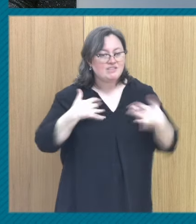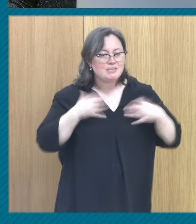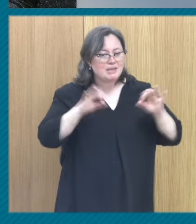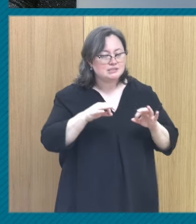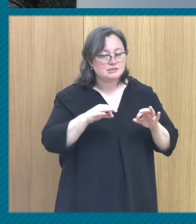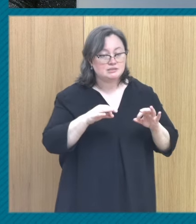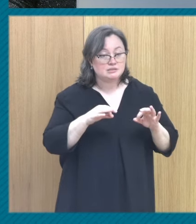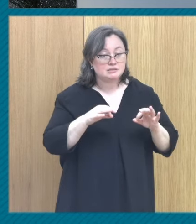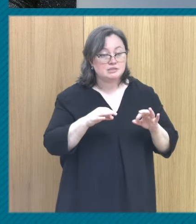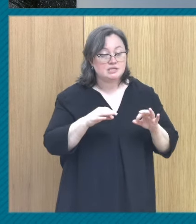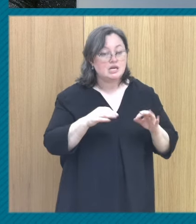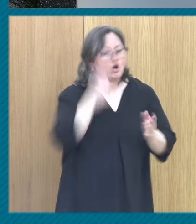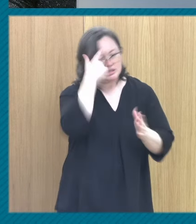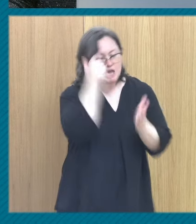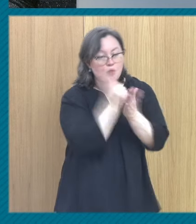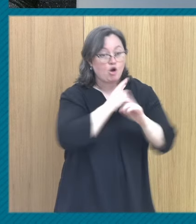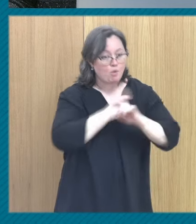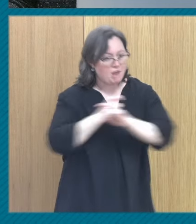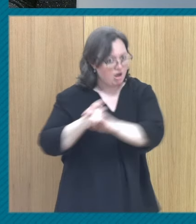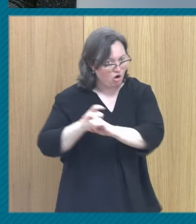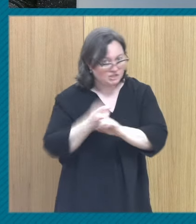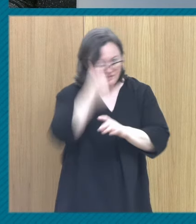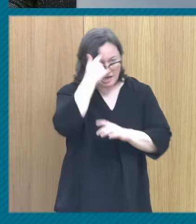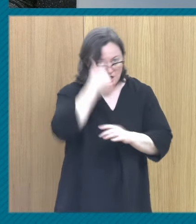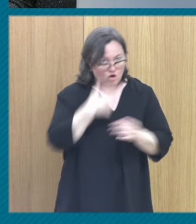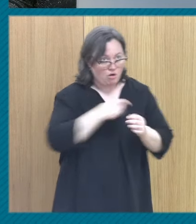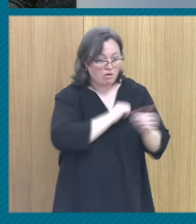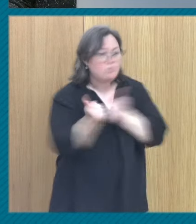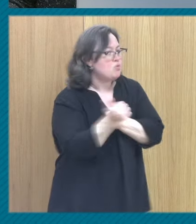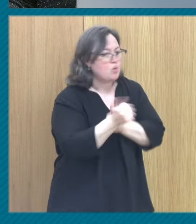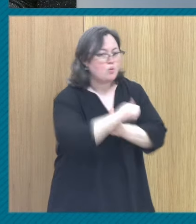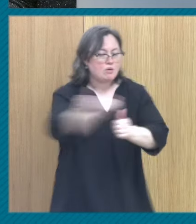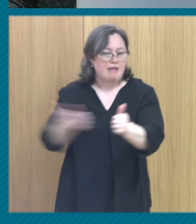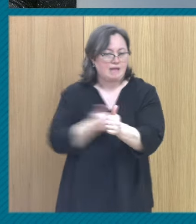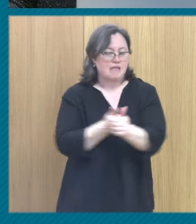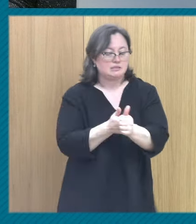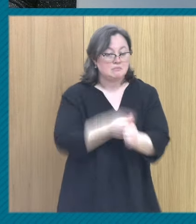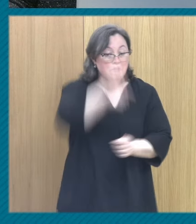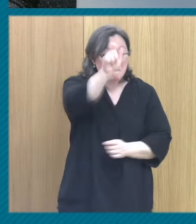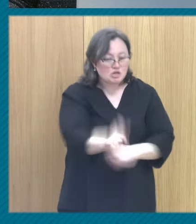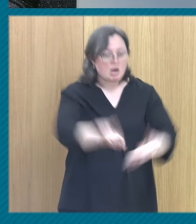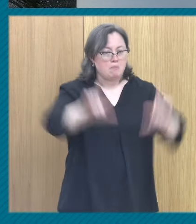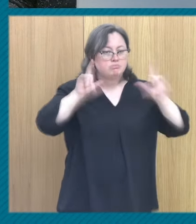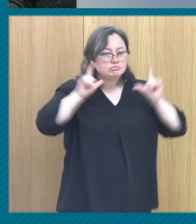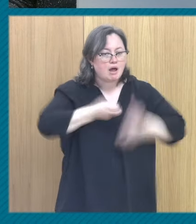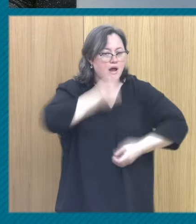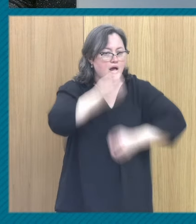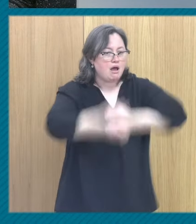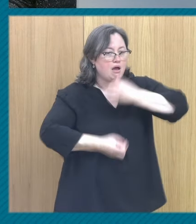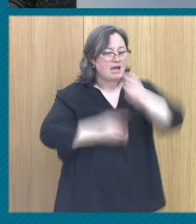con historias de trauma complejo, uno tiene que colocarse un paso por detrás. Tiene que permitir que sea la persona la que